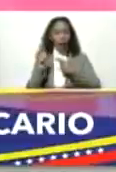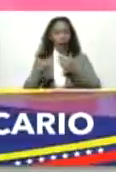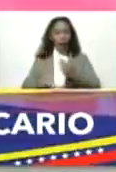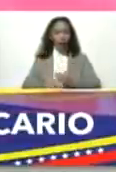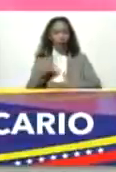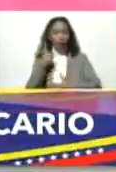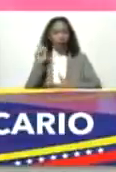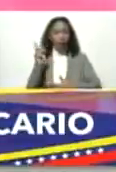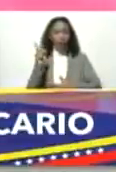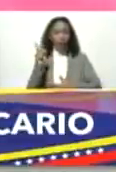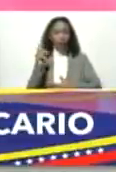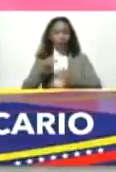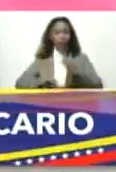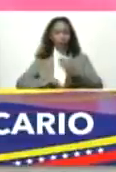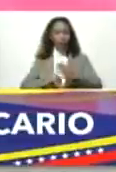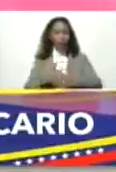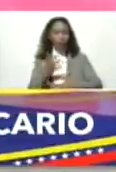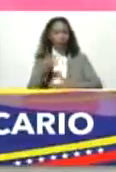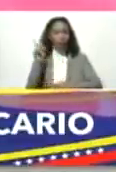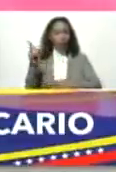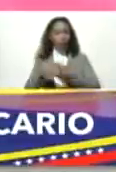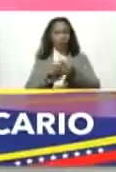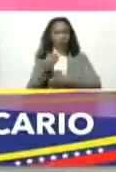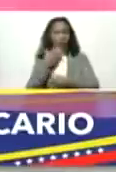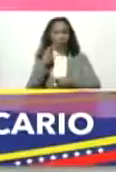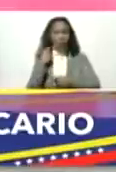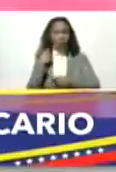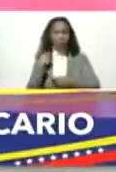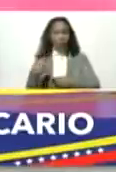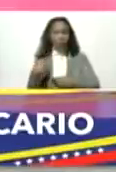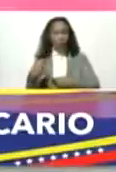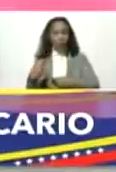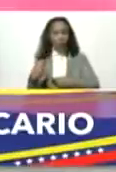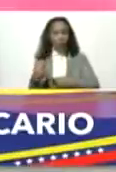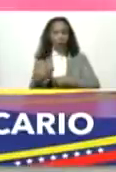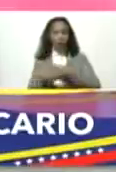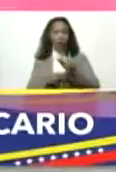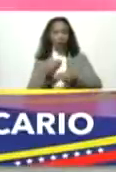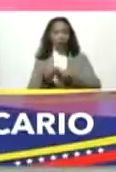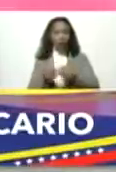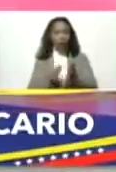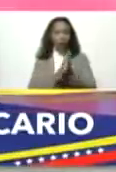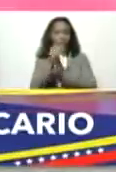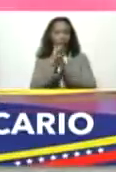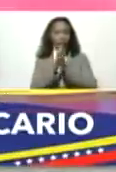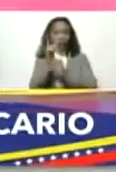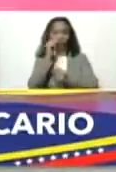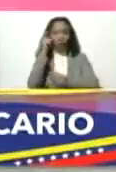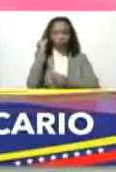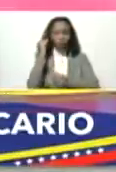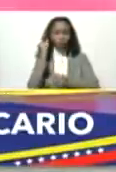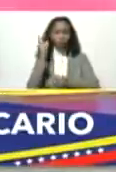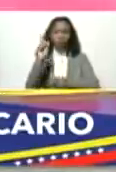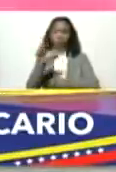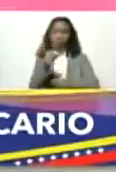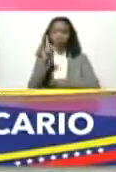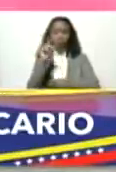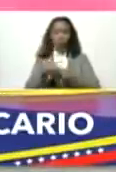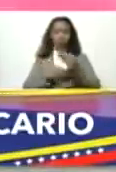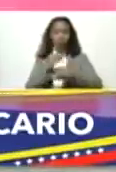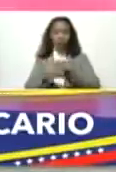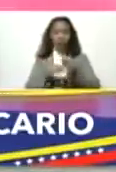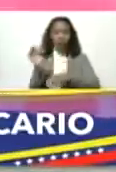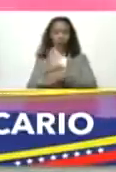Ese fondo va a permitir no solamente dar financiamiento a los emprendedores sino que se va a constituir en su